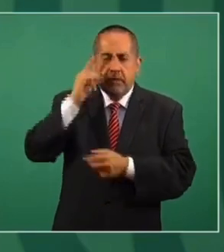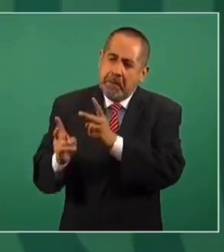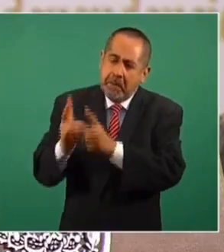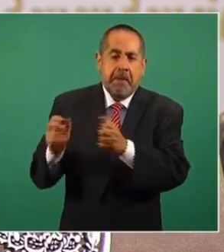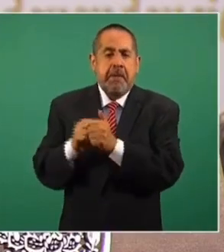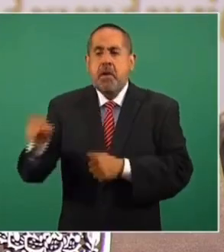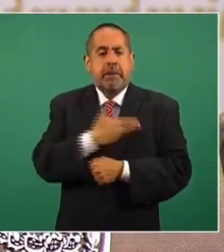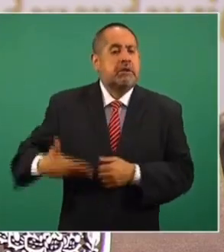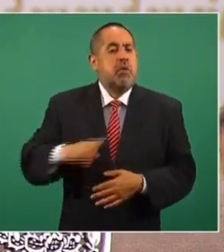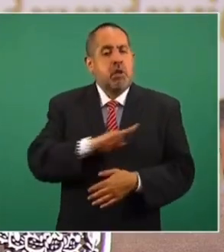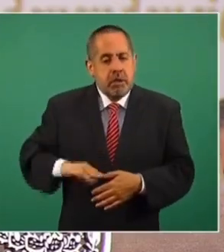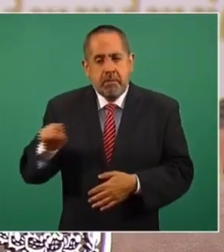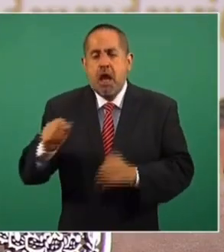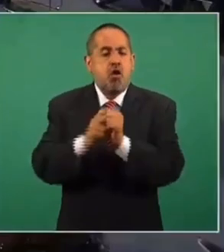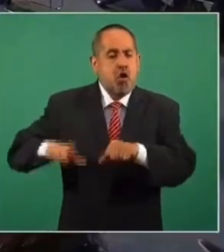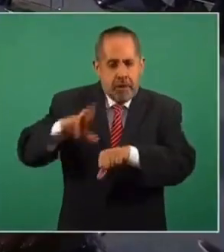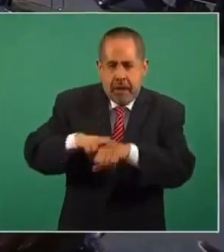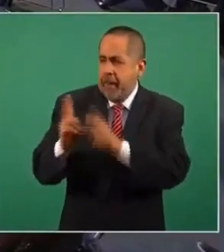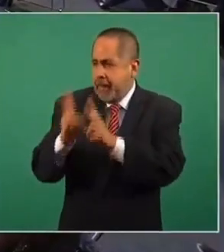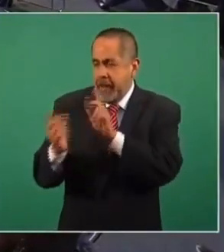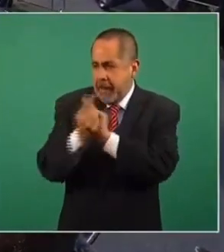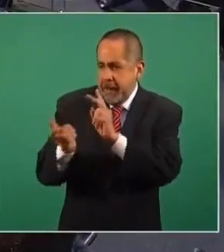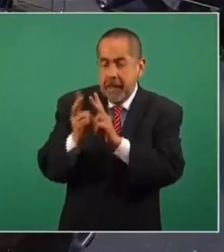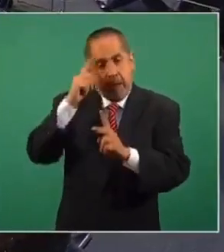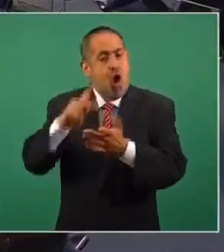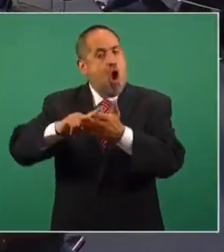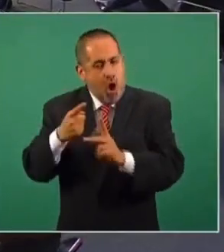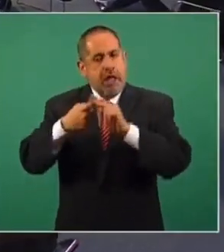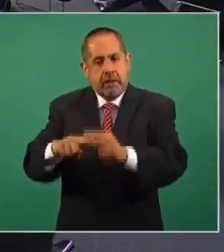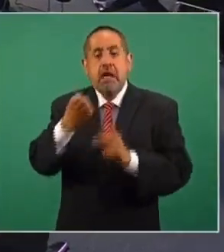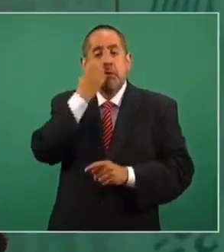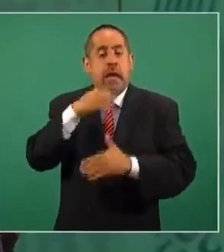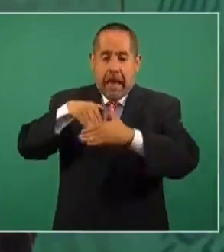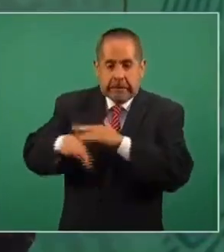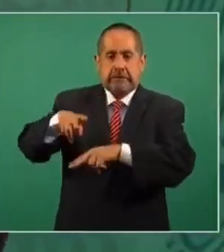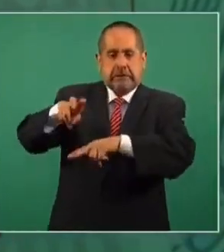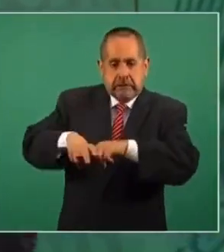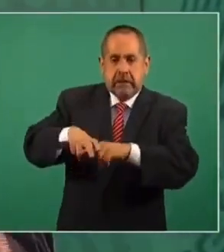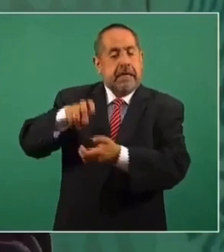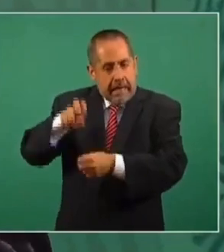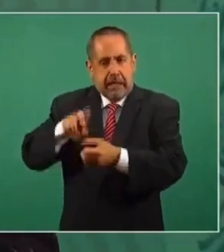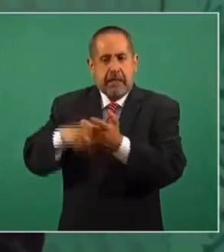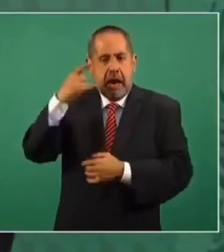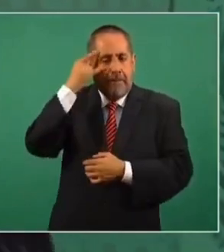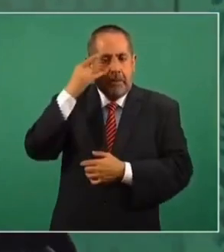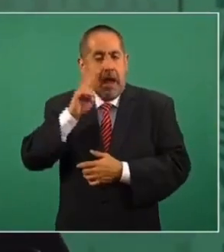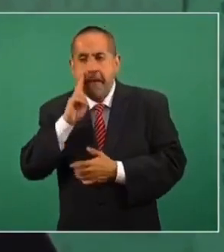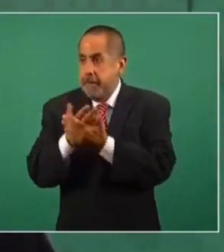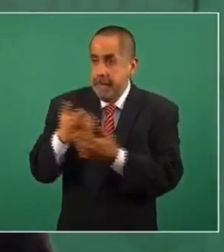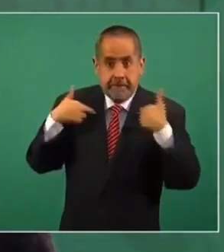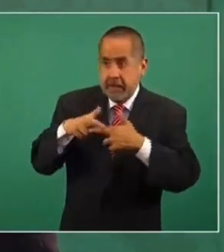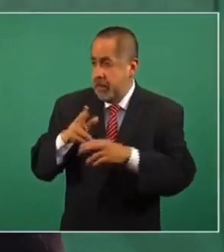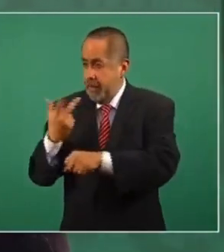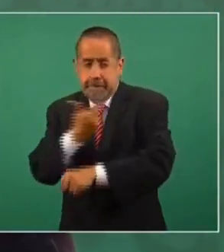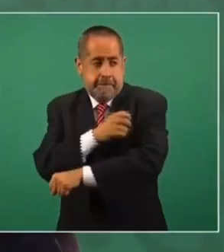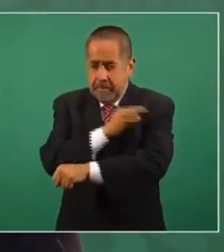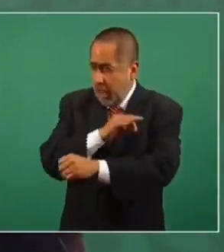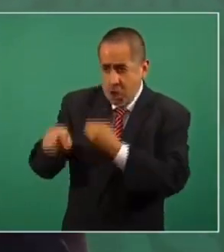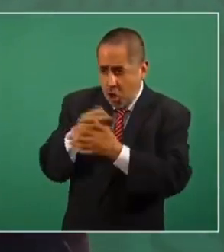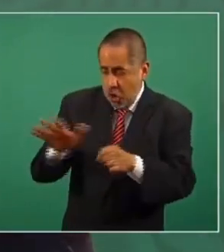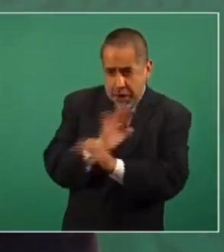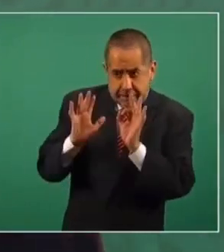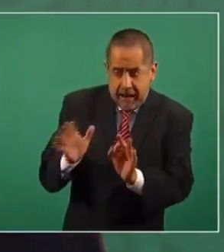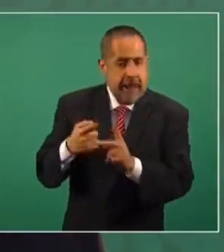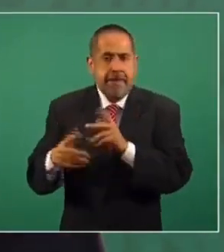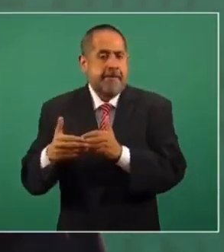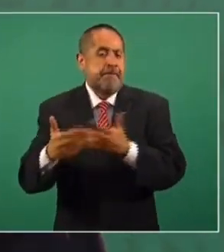con los presidentes municipales, con el gobernador, para el reinicio de clases en Campeche, ya que estén todos los maestros, todo el personal educativo vacunado